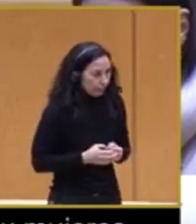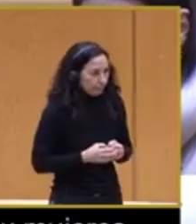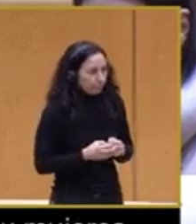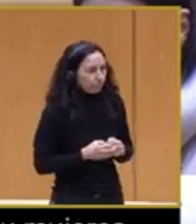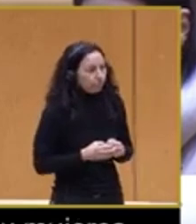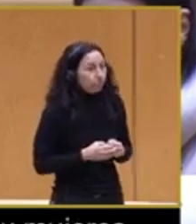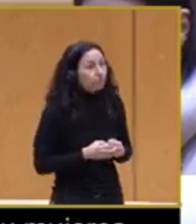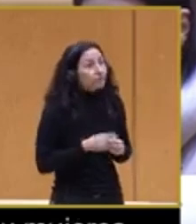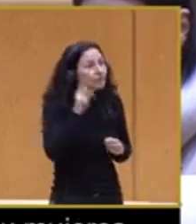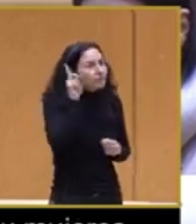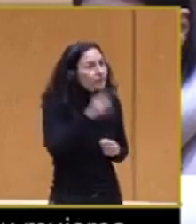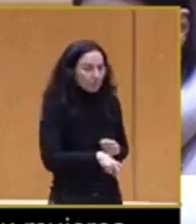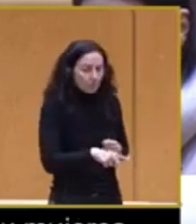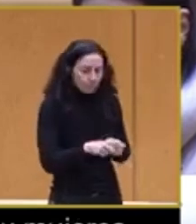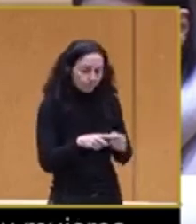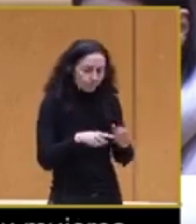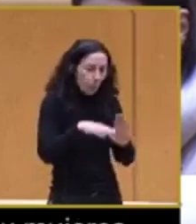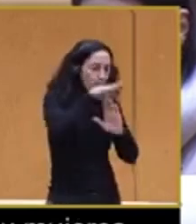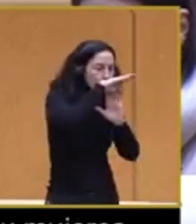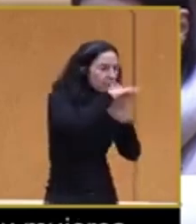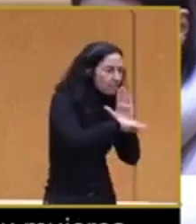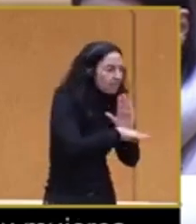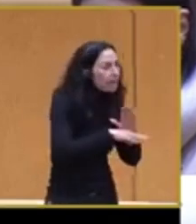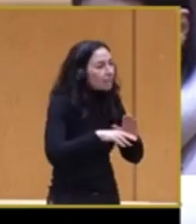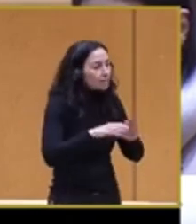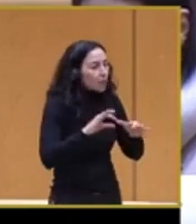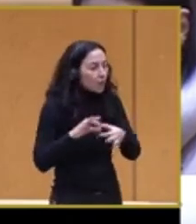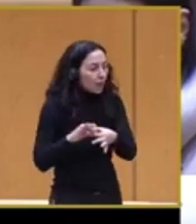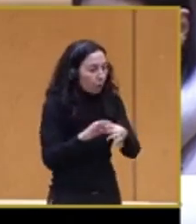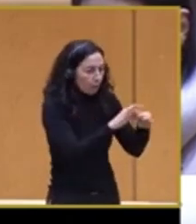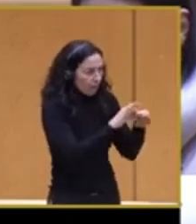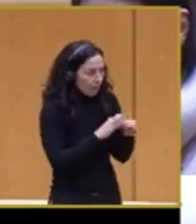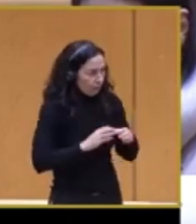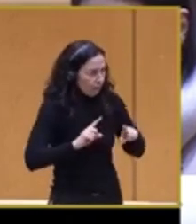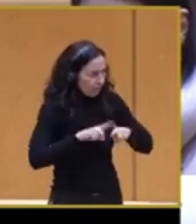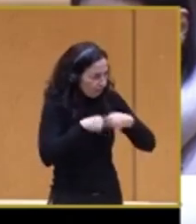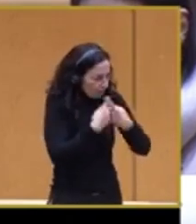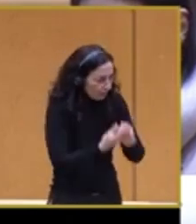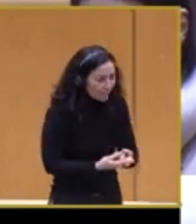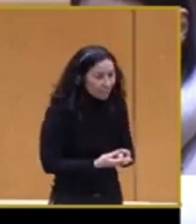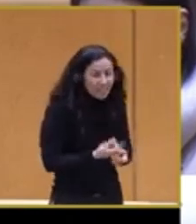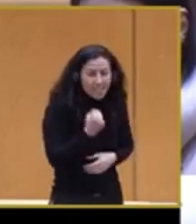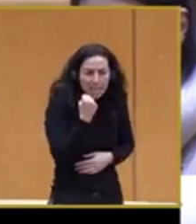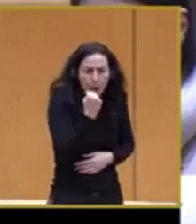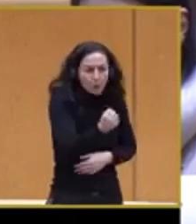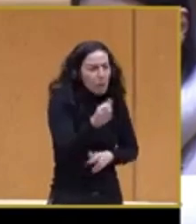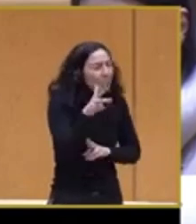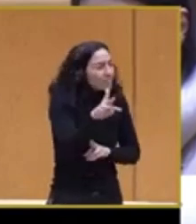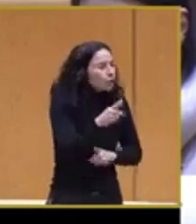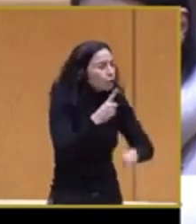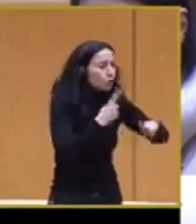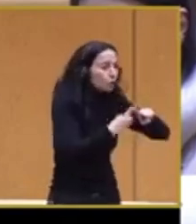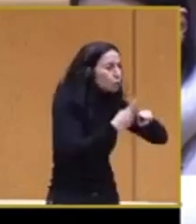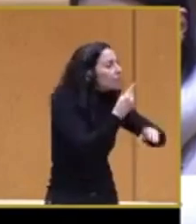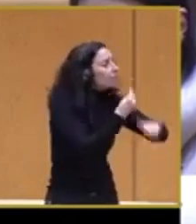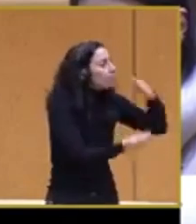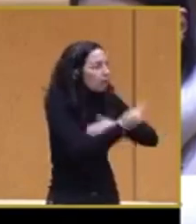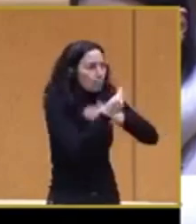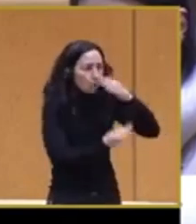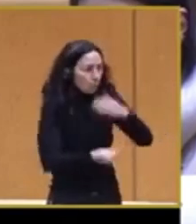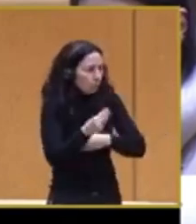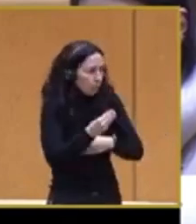Poner en marcha medidas de conciliación familiar y apoyar en los derechos sexuales y reproductivos.